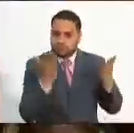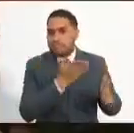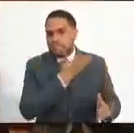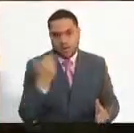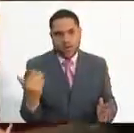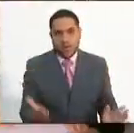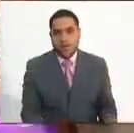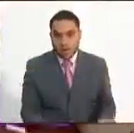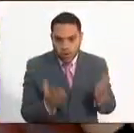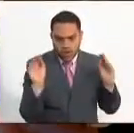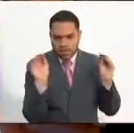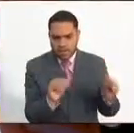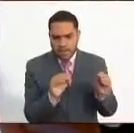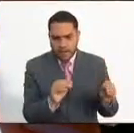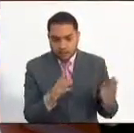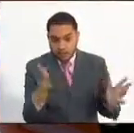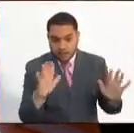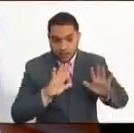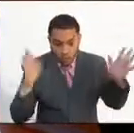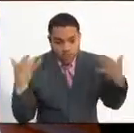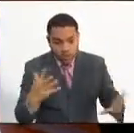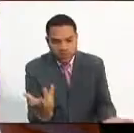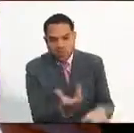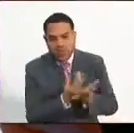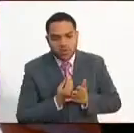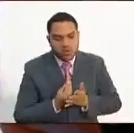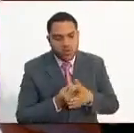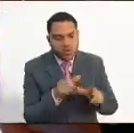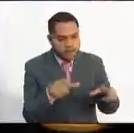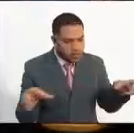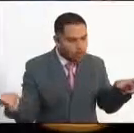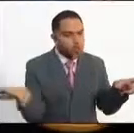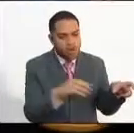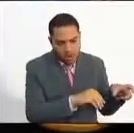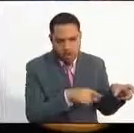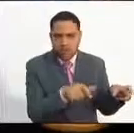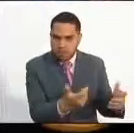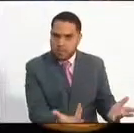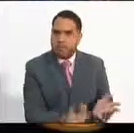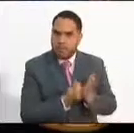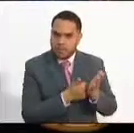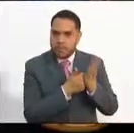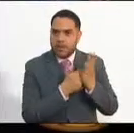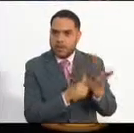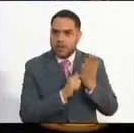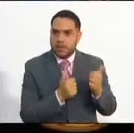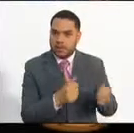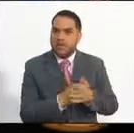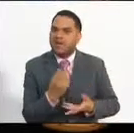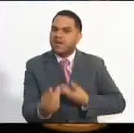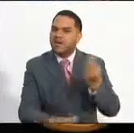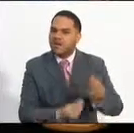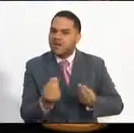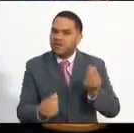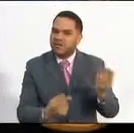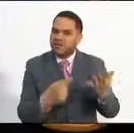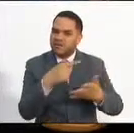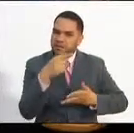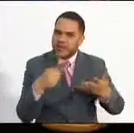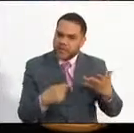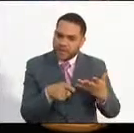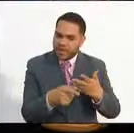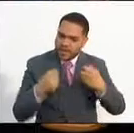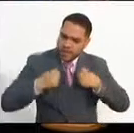mejore, por supuesto, los resultados de todo el personal que tome los programas. El convenio lo que busca es formalizar una serie de